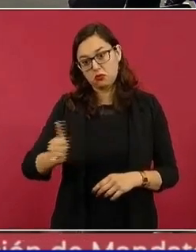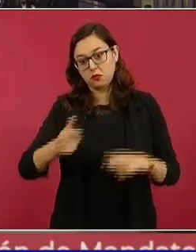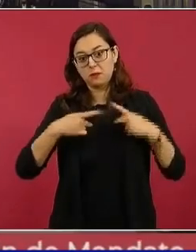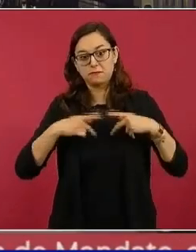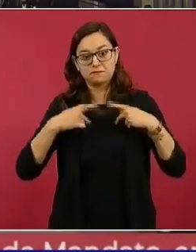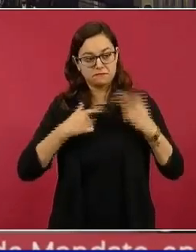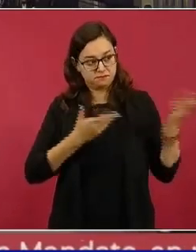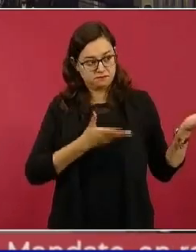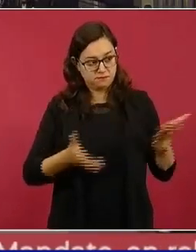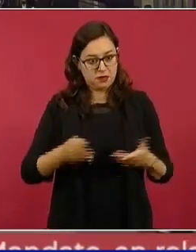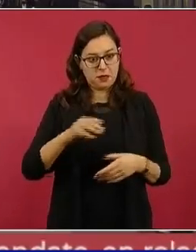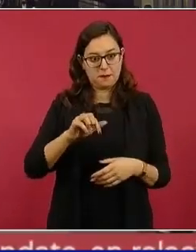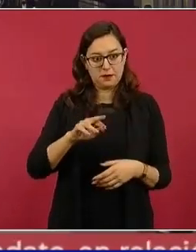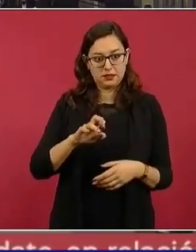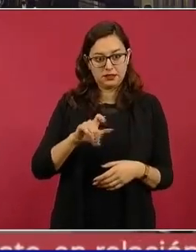Marcelo.